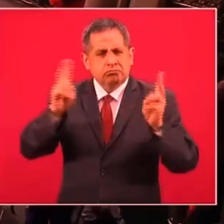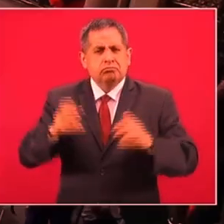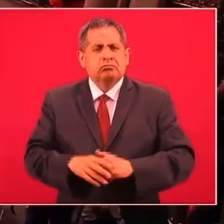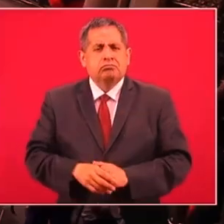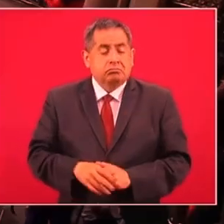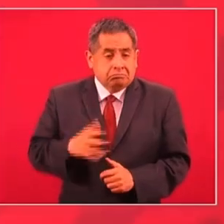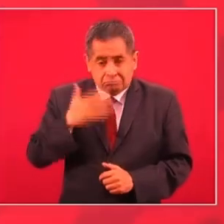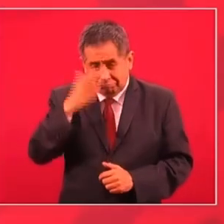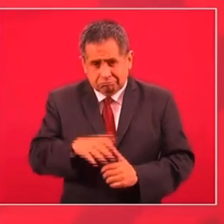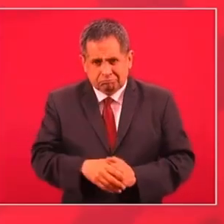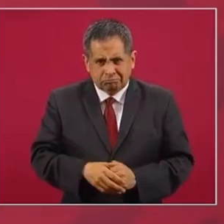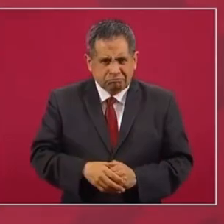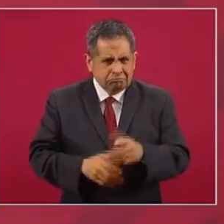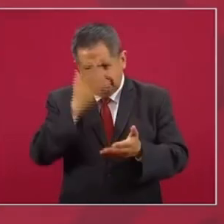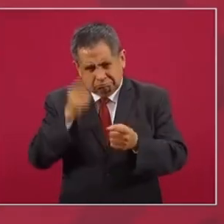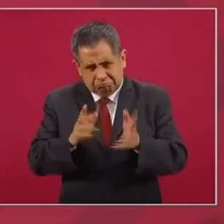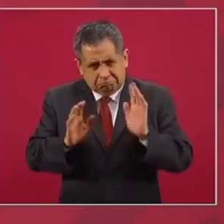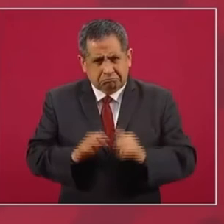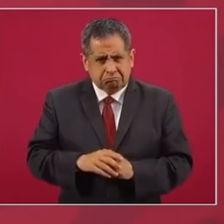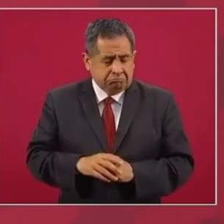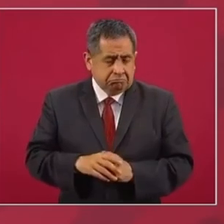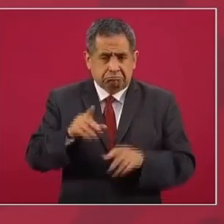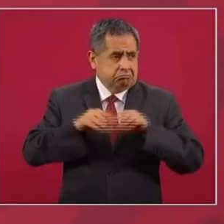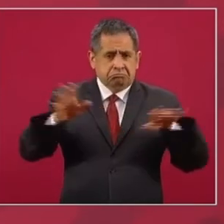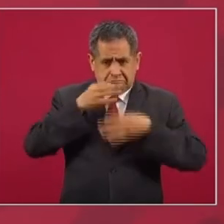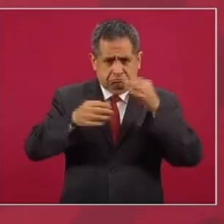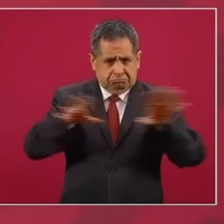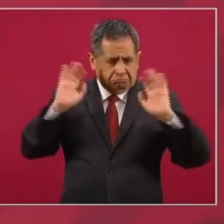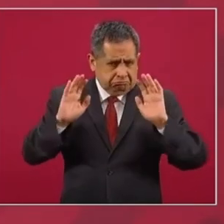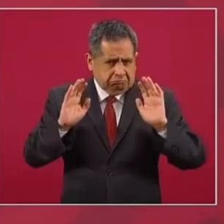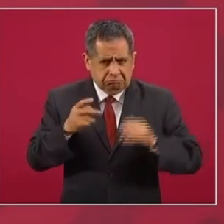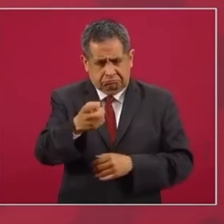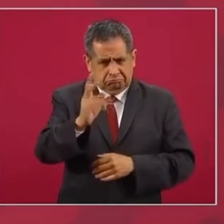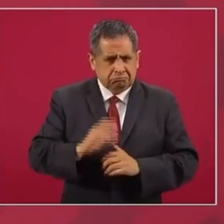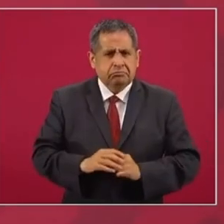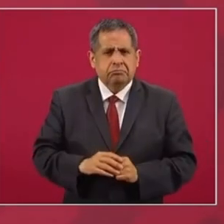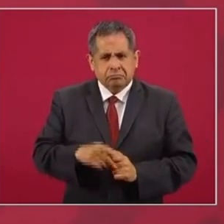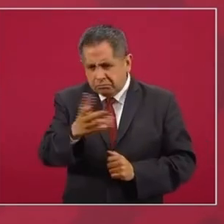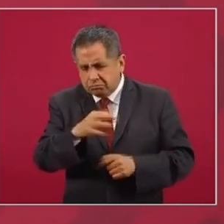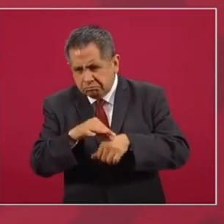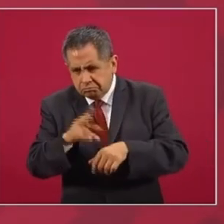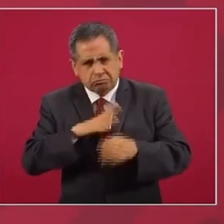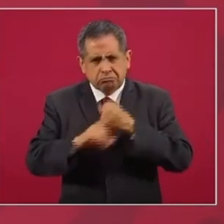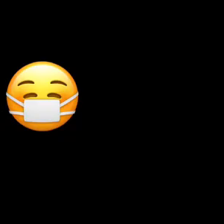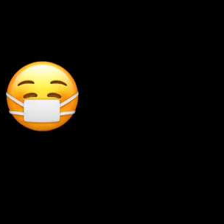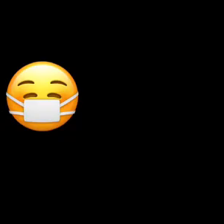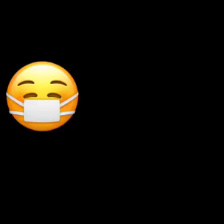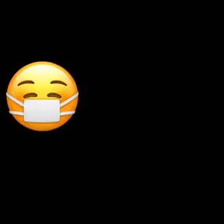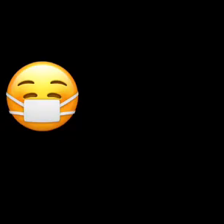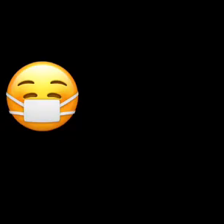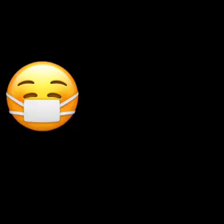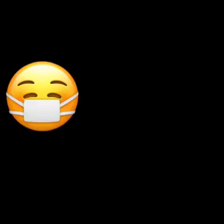conocimiento. No, no tenía yo este conocimiento, pero ya se va a informar sobre el hecho sin ningún problema. no tenía yo este conocimiento.